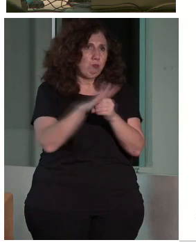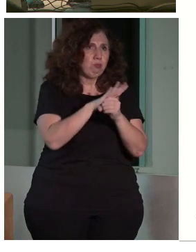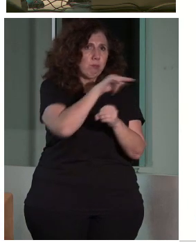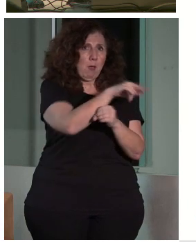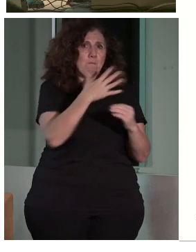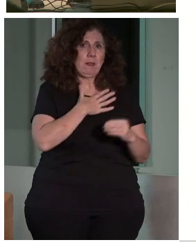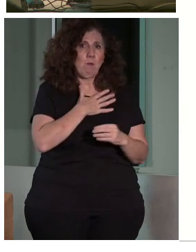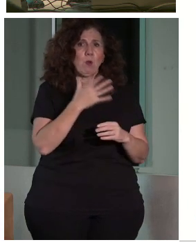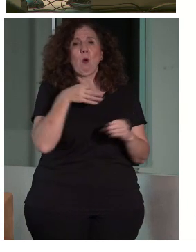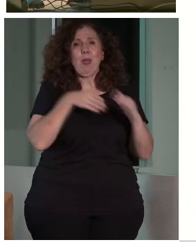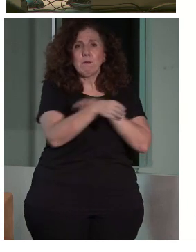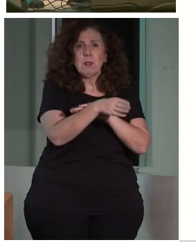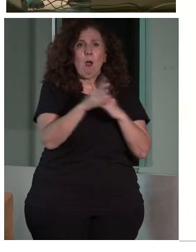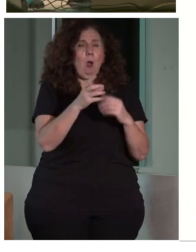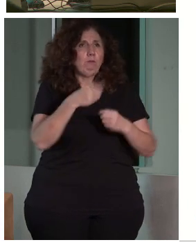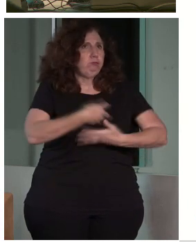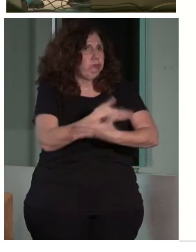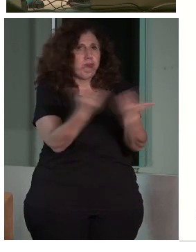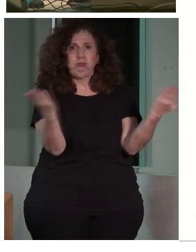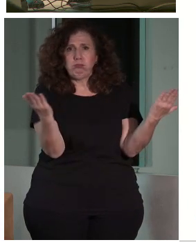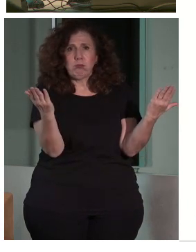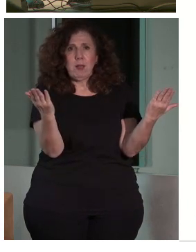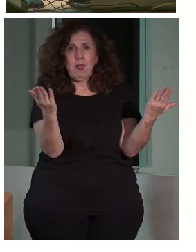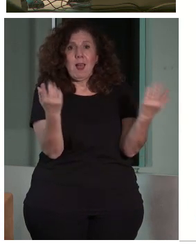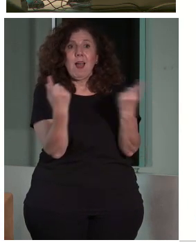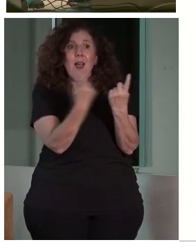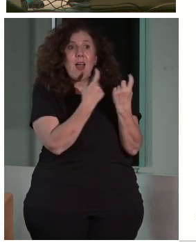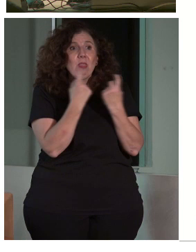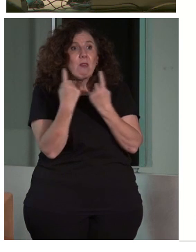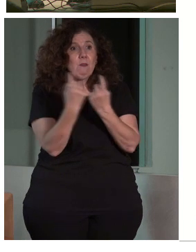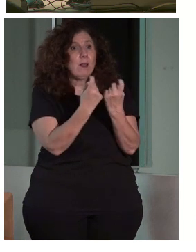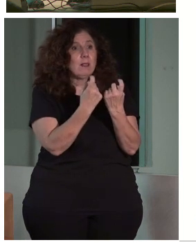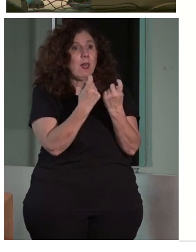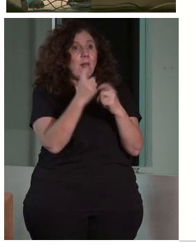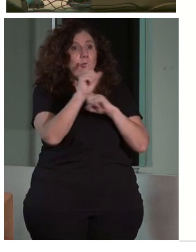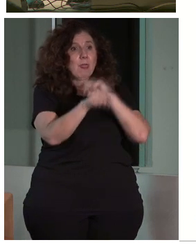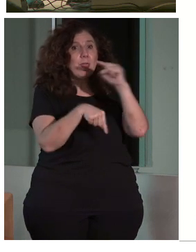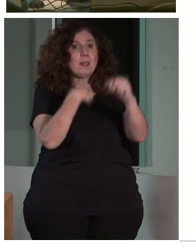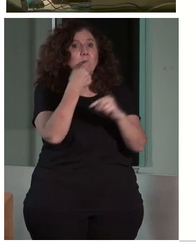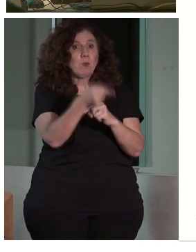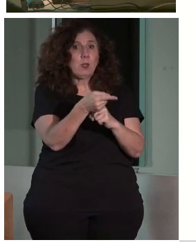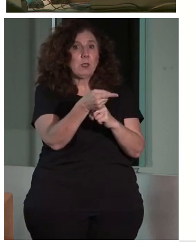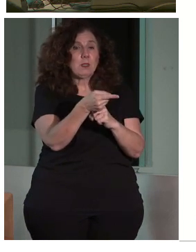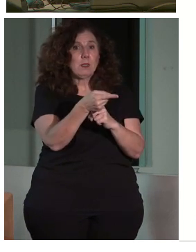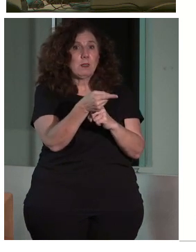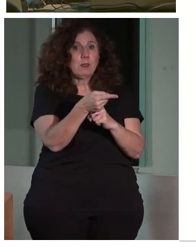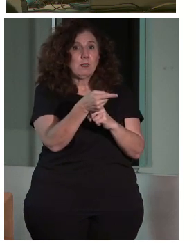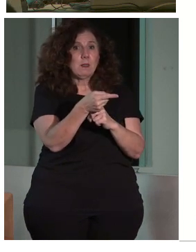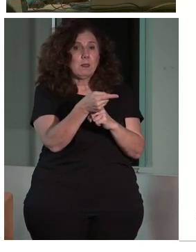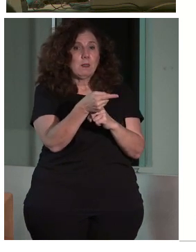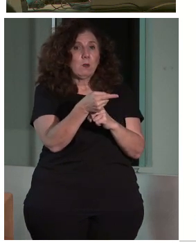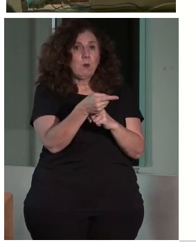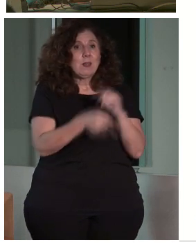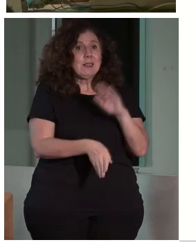como en otras muchas cosas, además, tiene un proceso que debemos